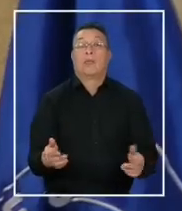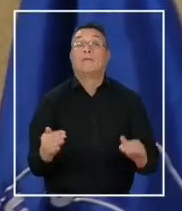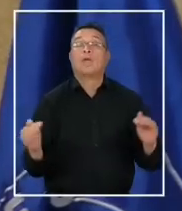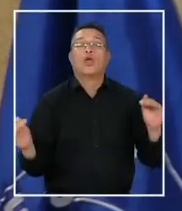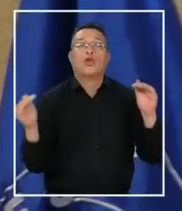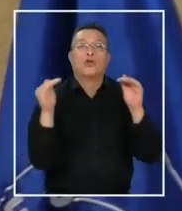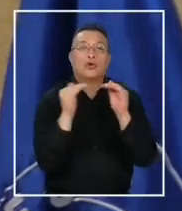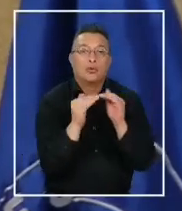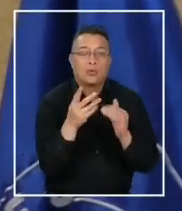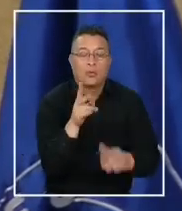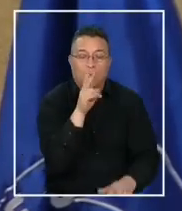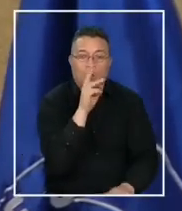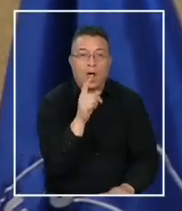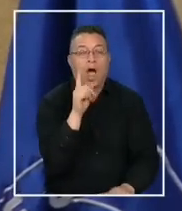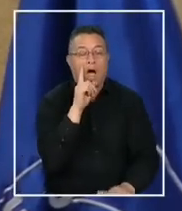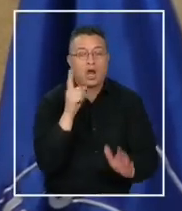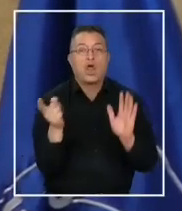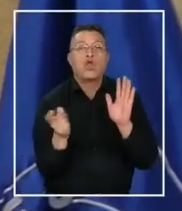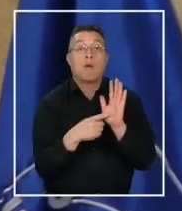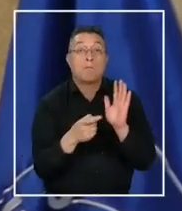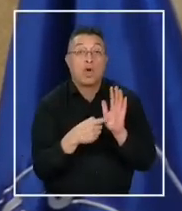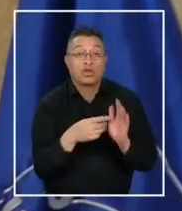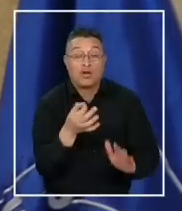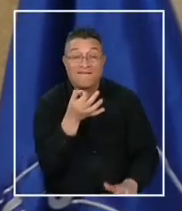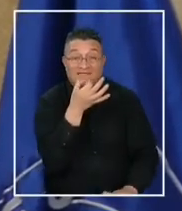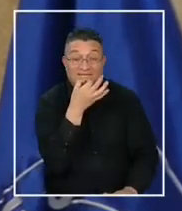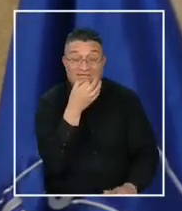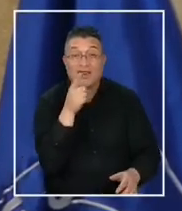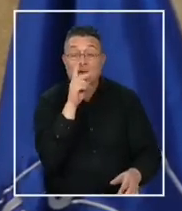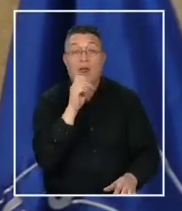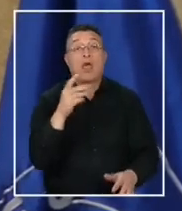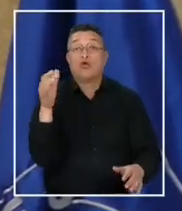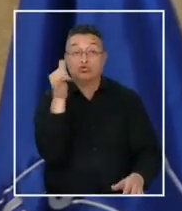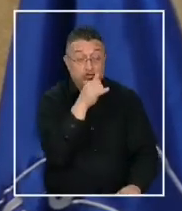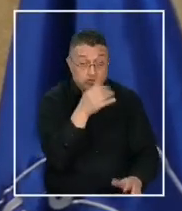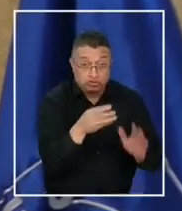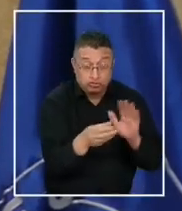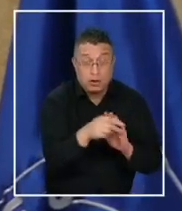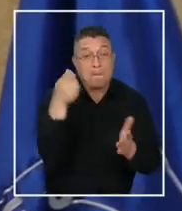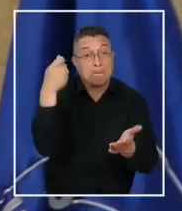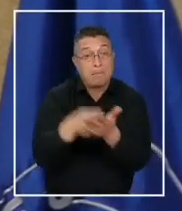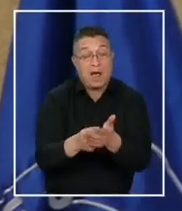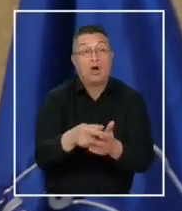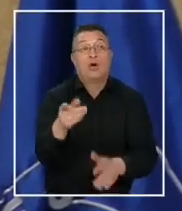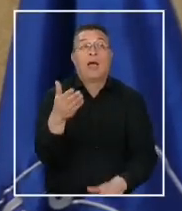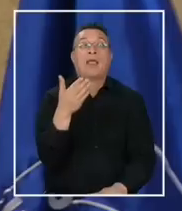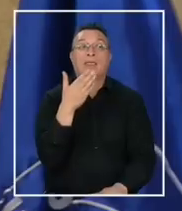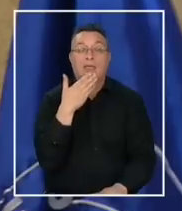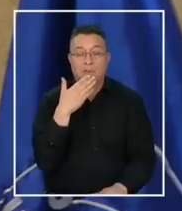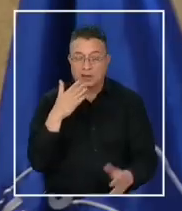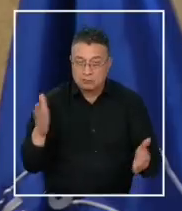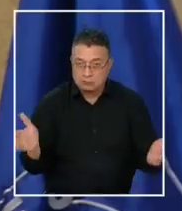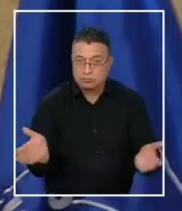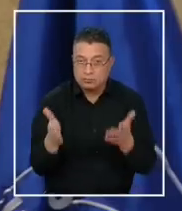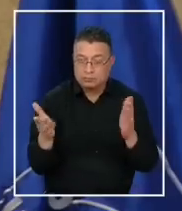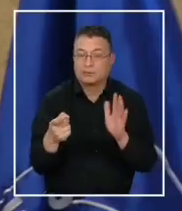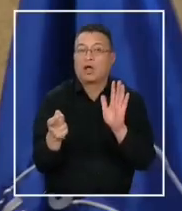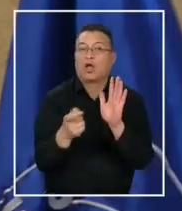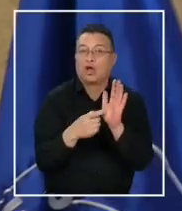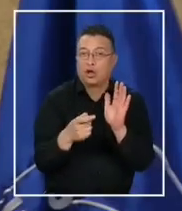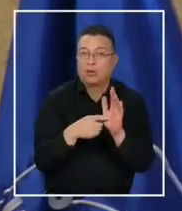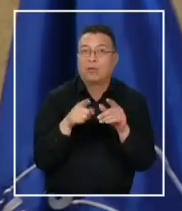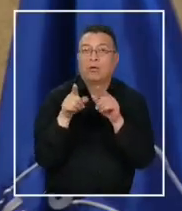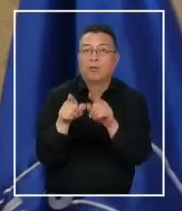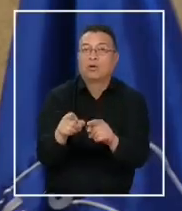como existen impuestos verdes, el que contamina paga, que existen también incentivos tributarios